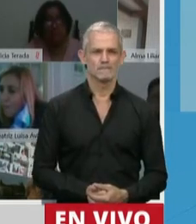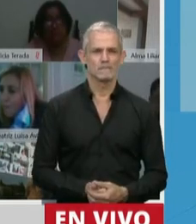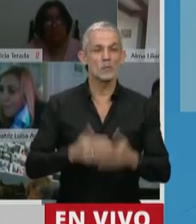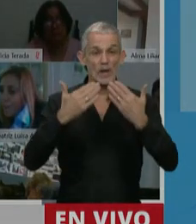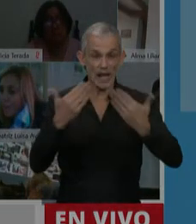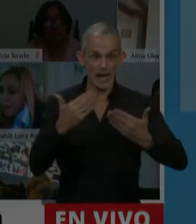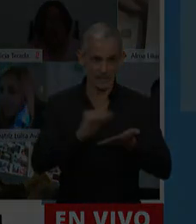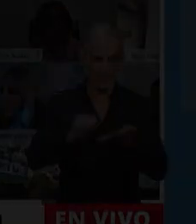Gracias, diputado Soria.